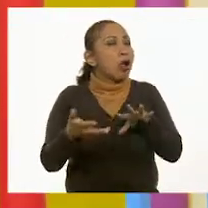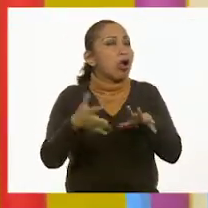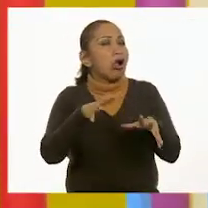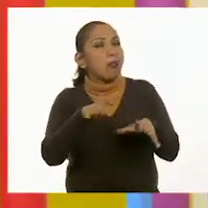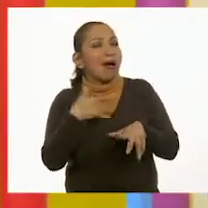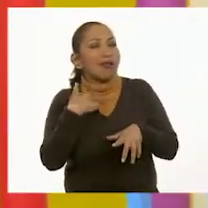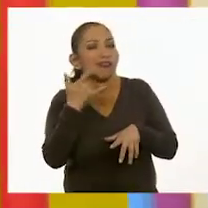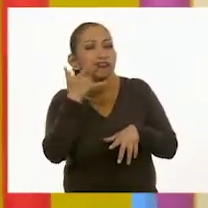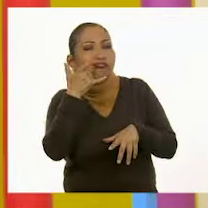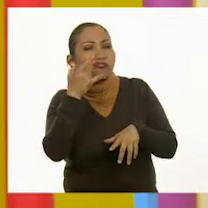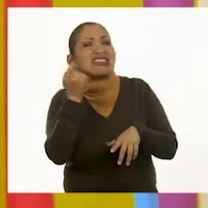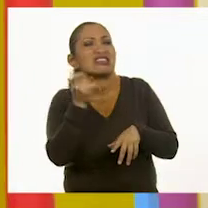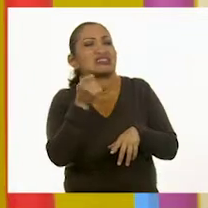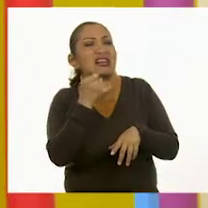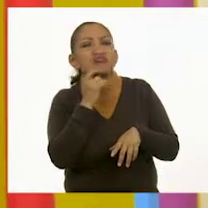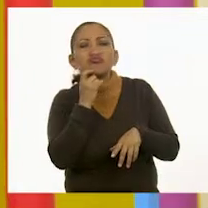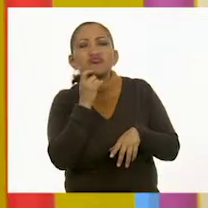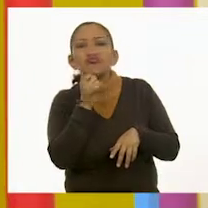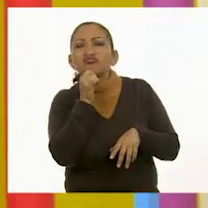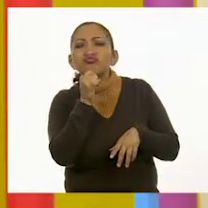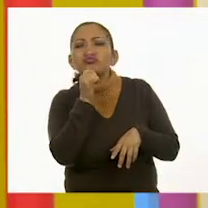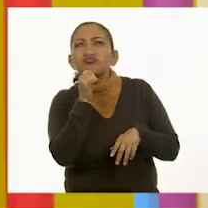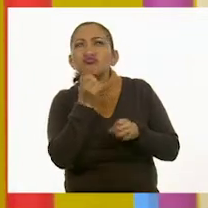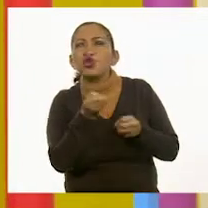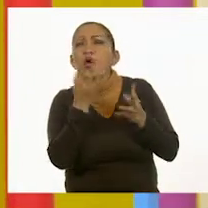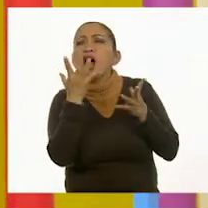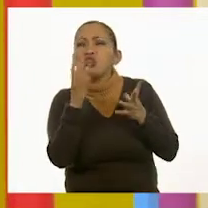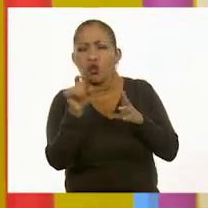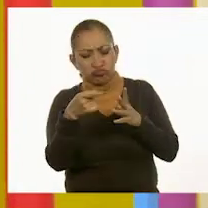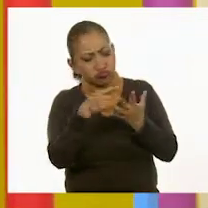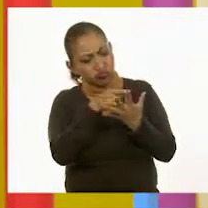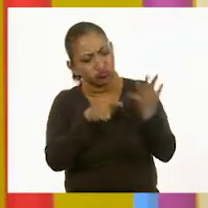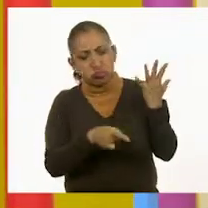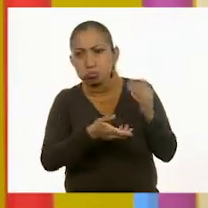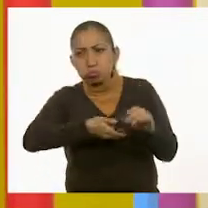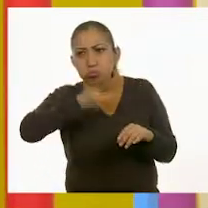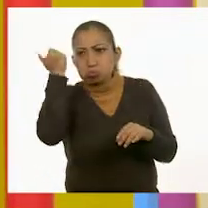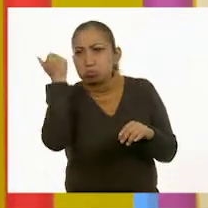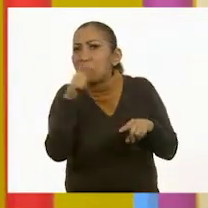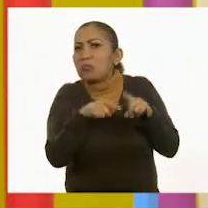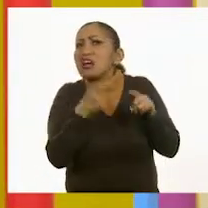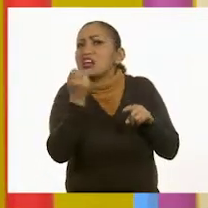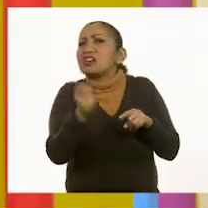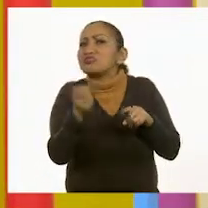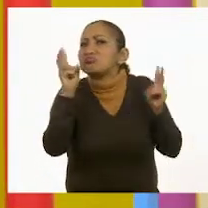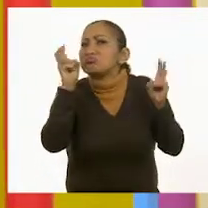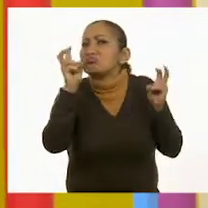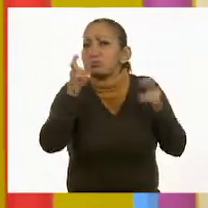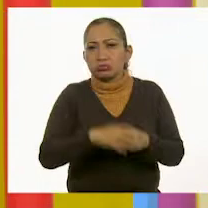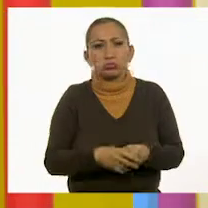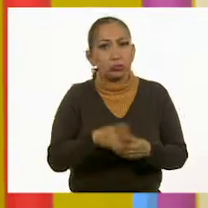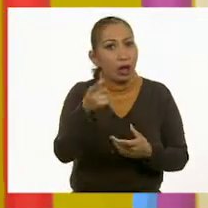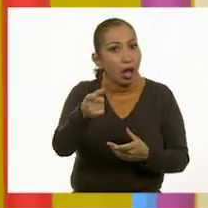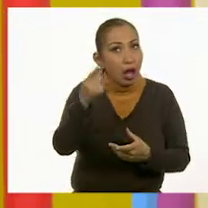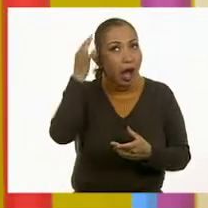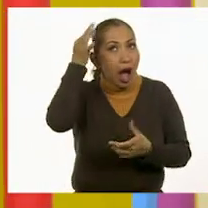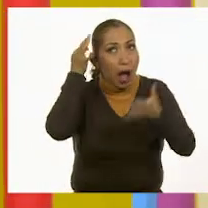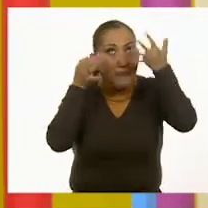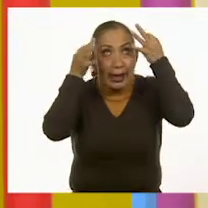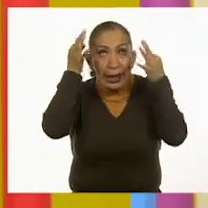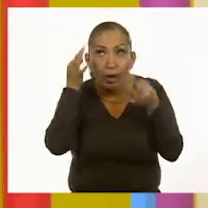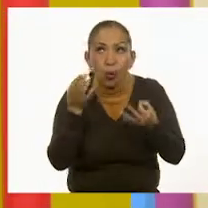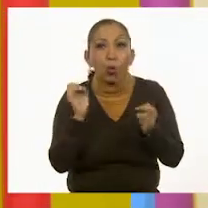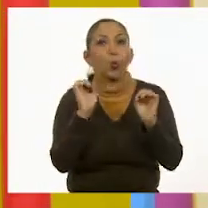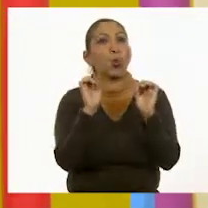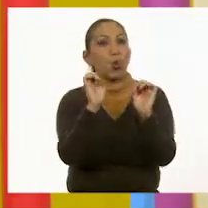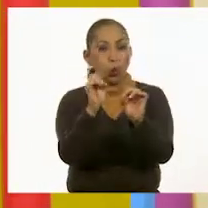intrigado, porque... ¿Por qué? ¿Cuántos son? Pues no sé, depende de qué se trate. De los cabellos que tengo,